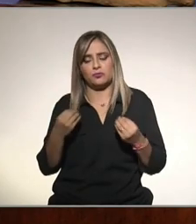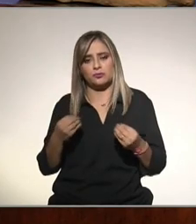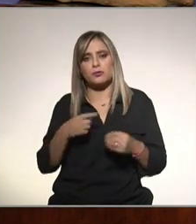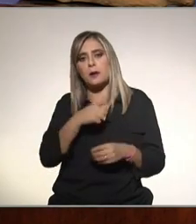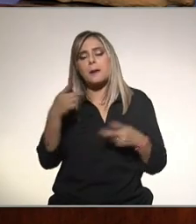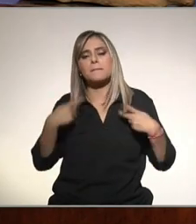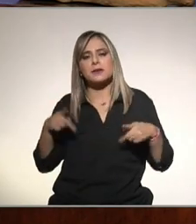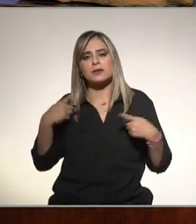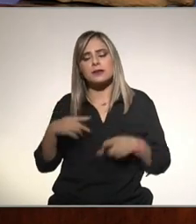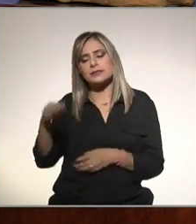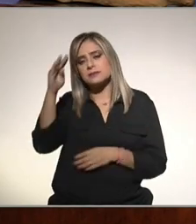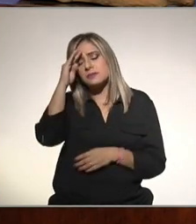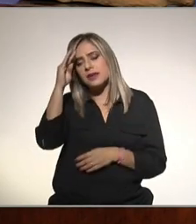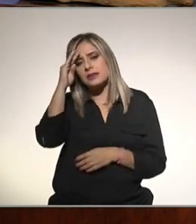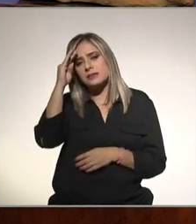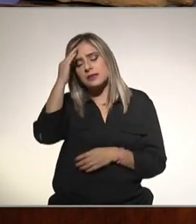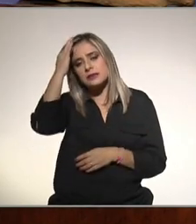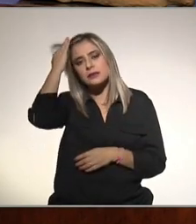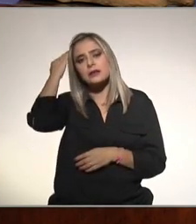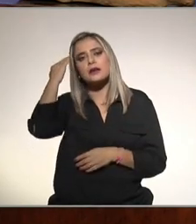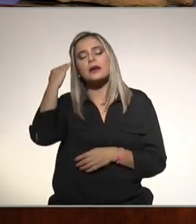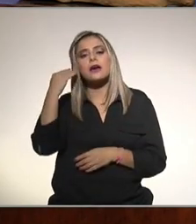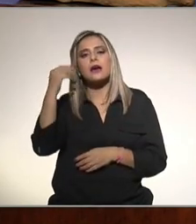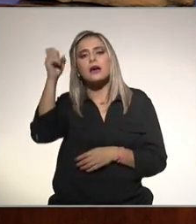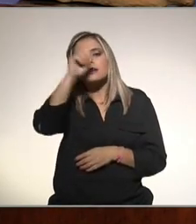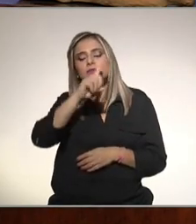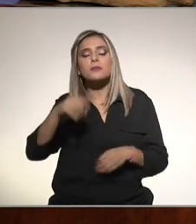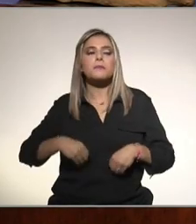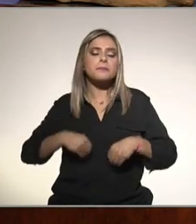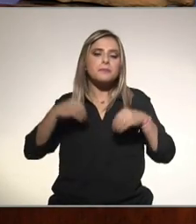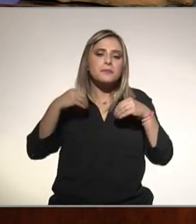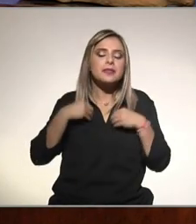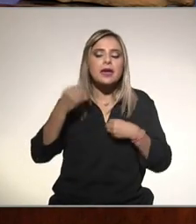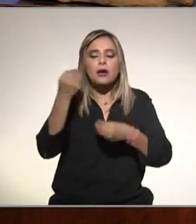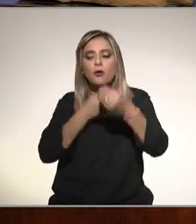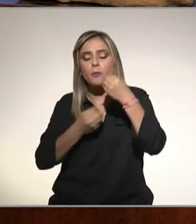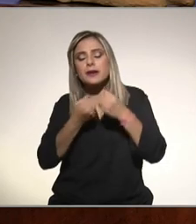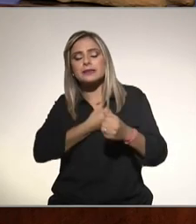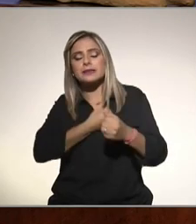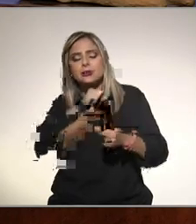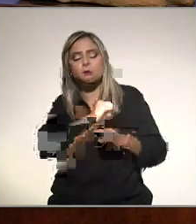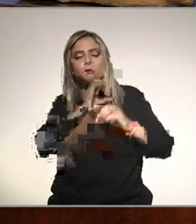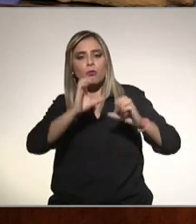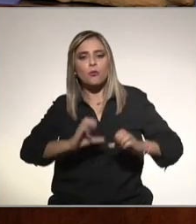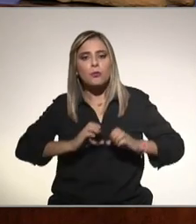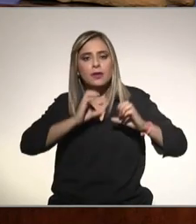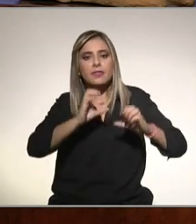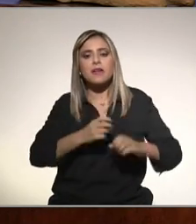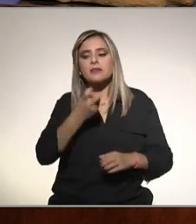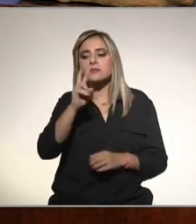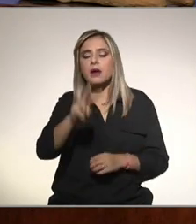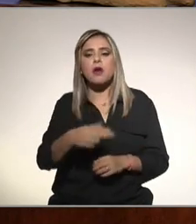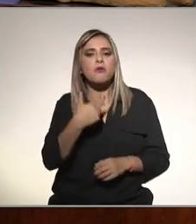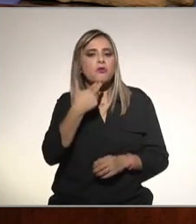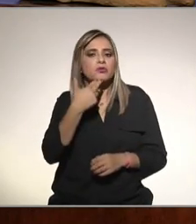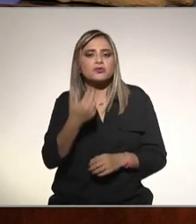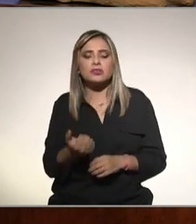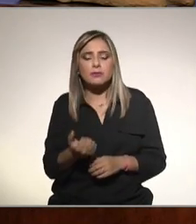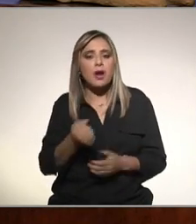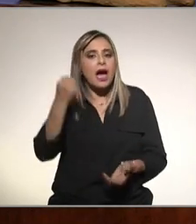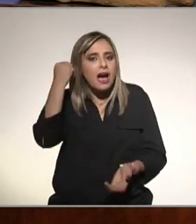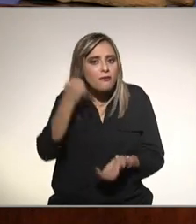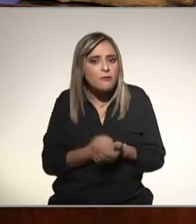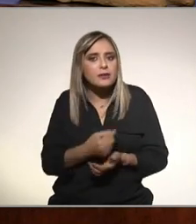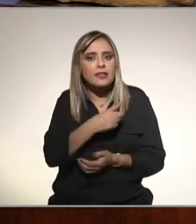población piensa que al sugerir estilo de vida alimentación saludable no se está haciendo nada forzosamente